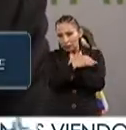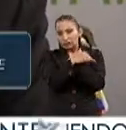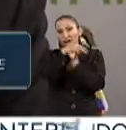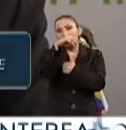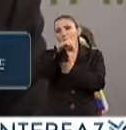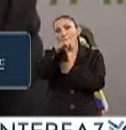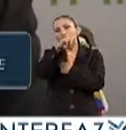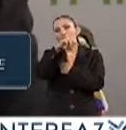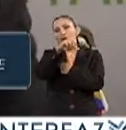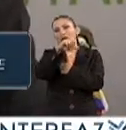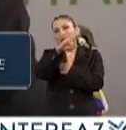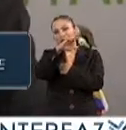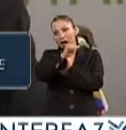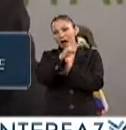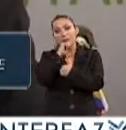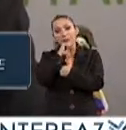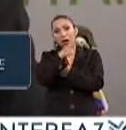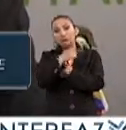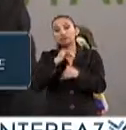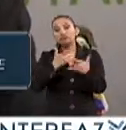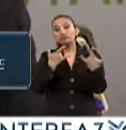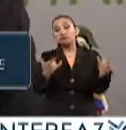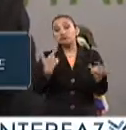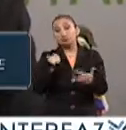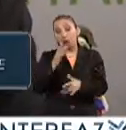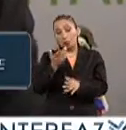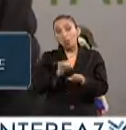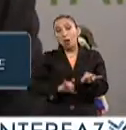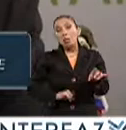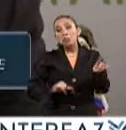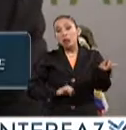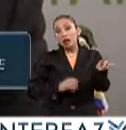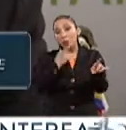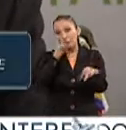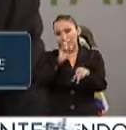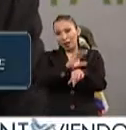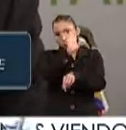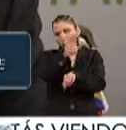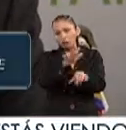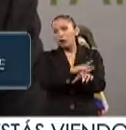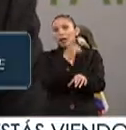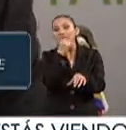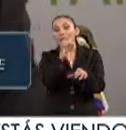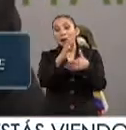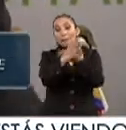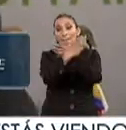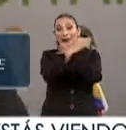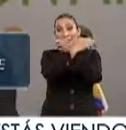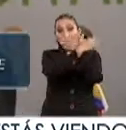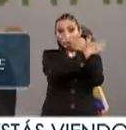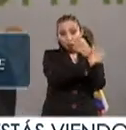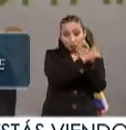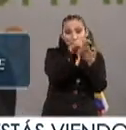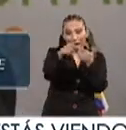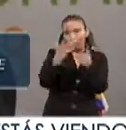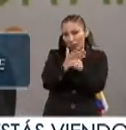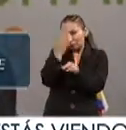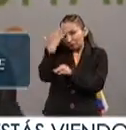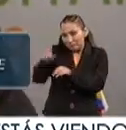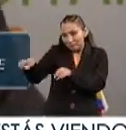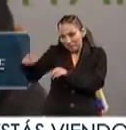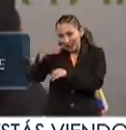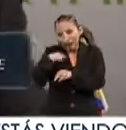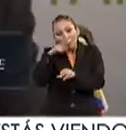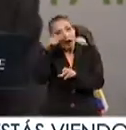y también tienen tradiciones muy interesantes en cuanto a día de muertos porque las mariposas también los compañeros no saben